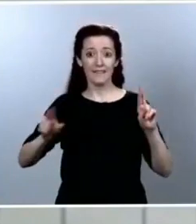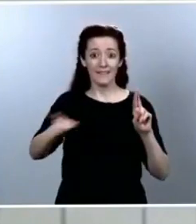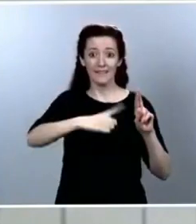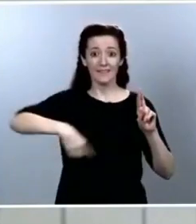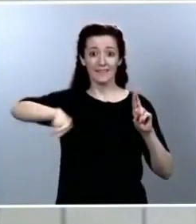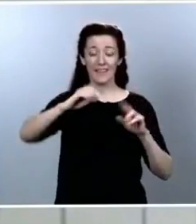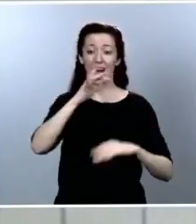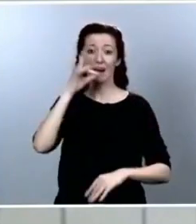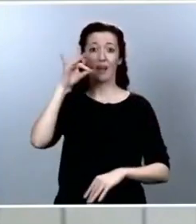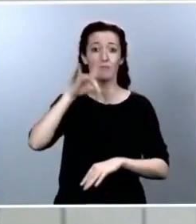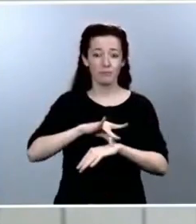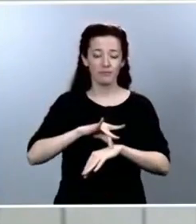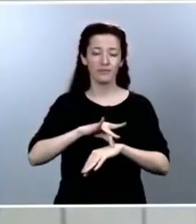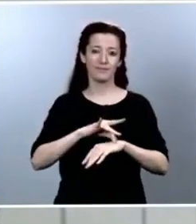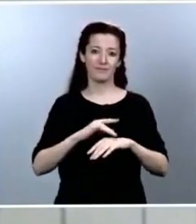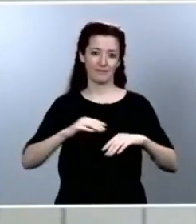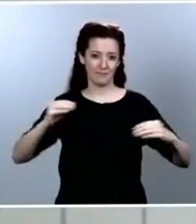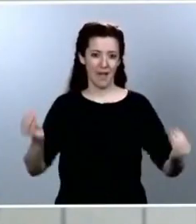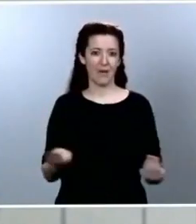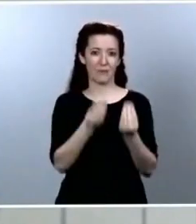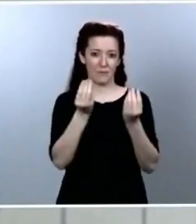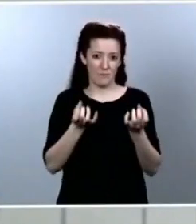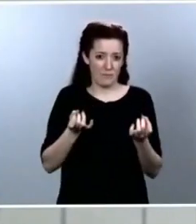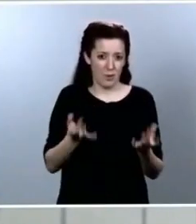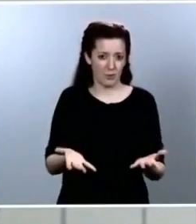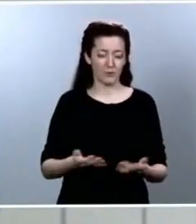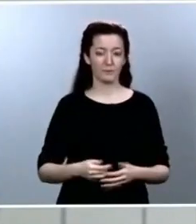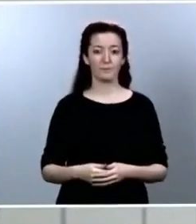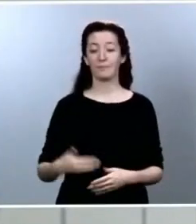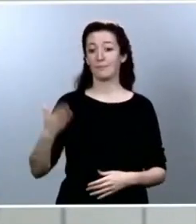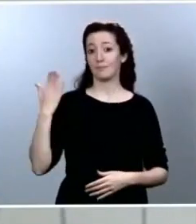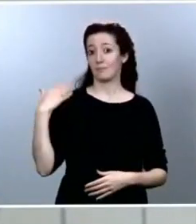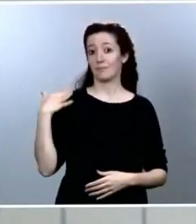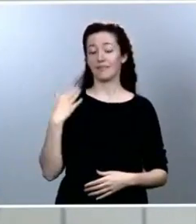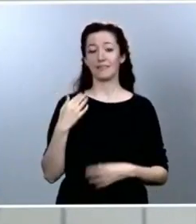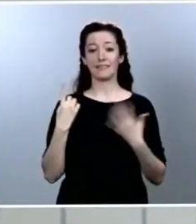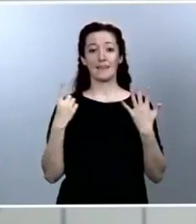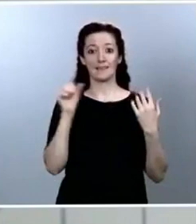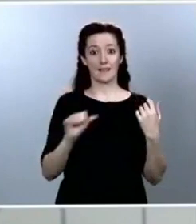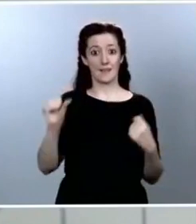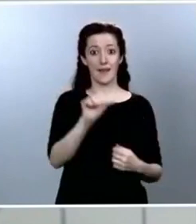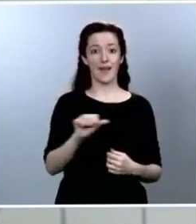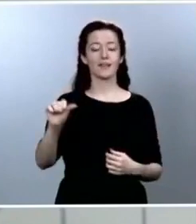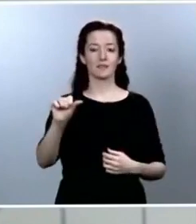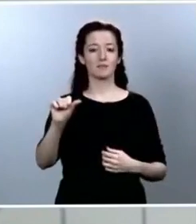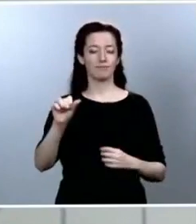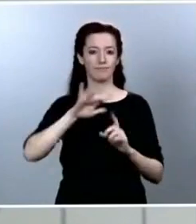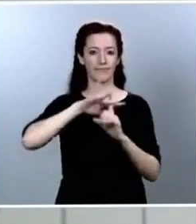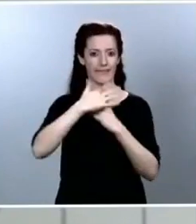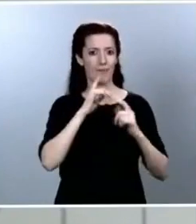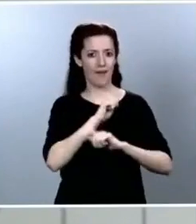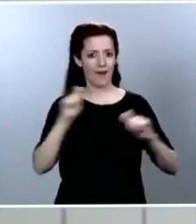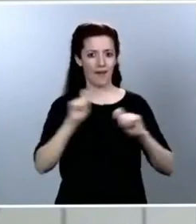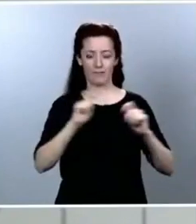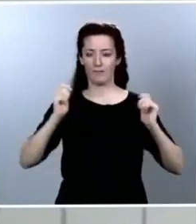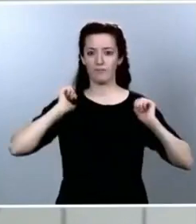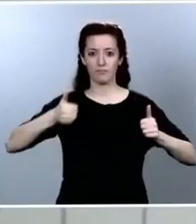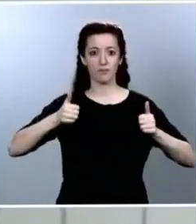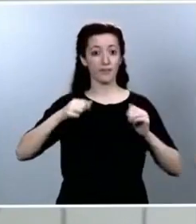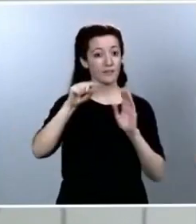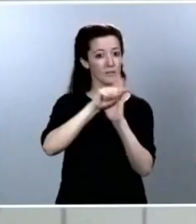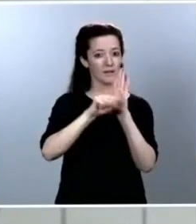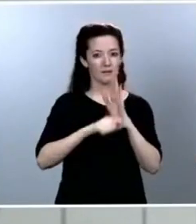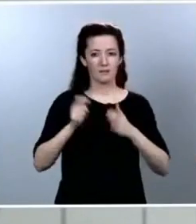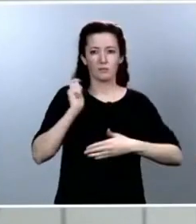entra en vigor este domingo, por la cual los menores de 14 años podrán salir a dar un paseo diario acompañados de un adulto o la que ha anunciado este